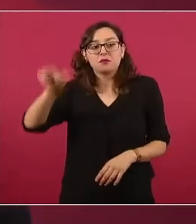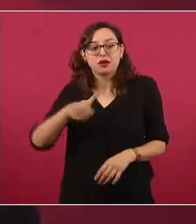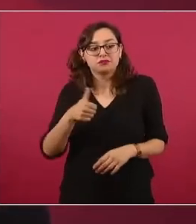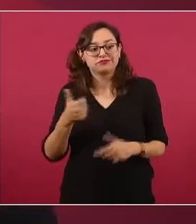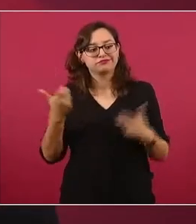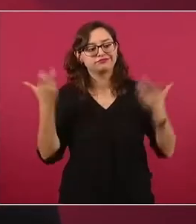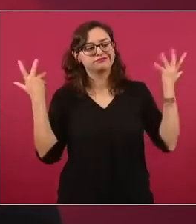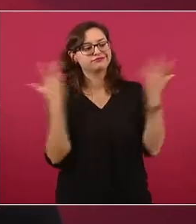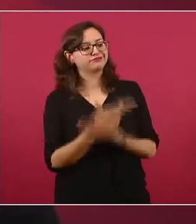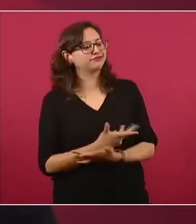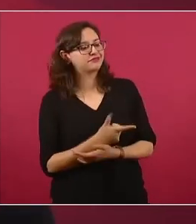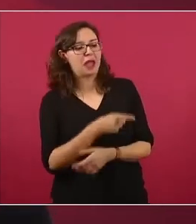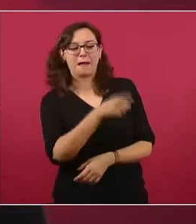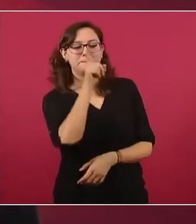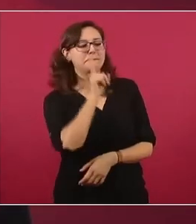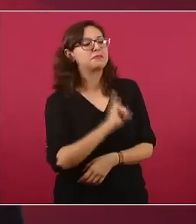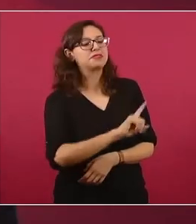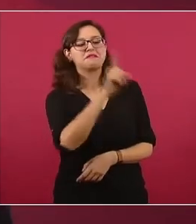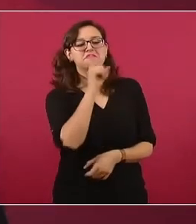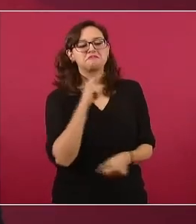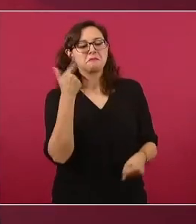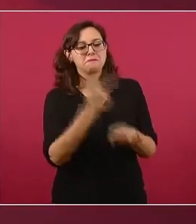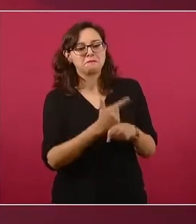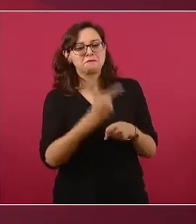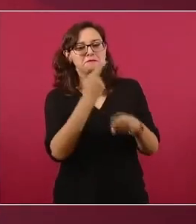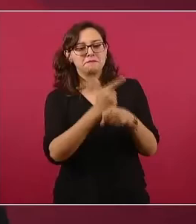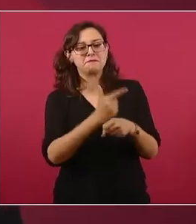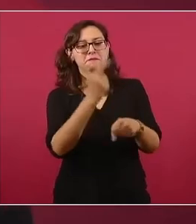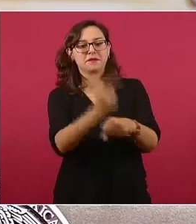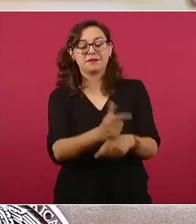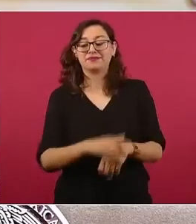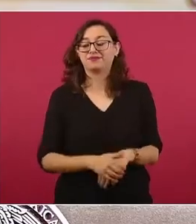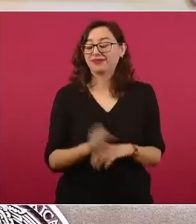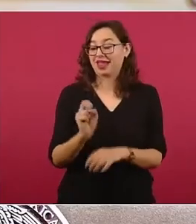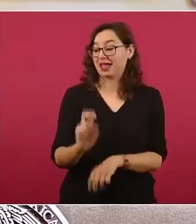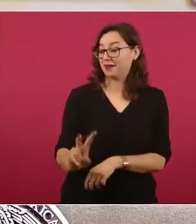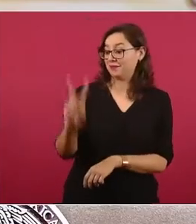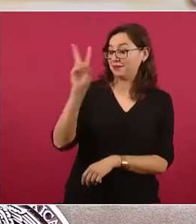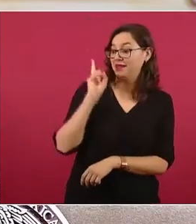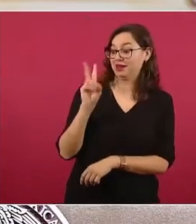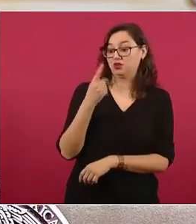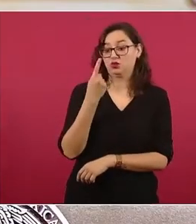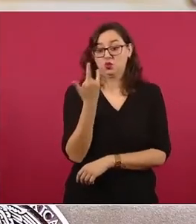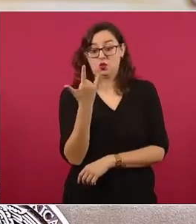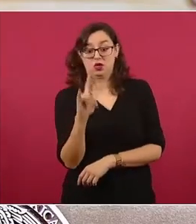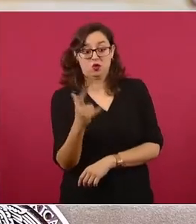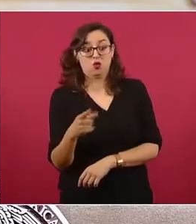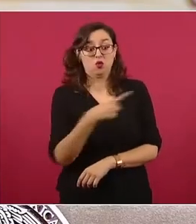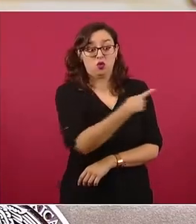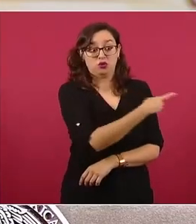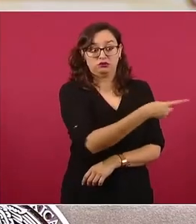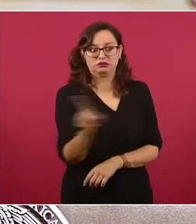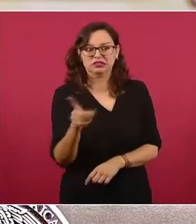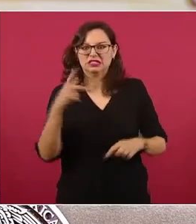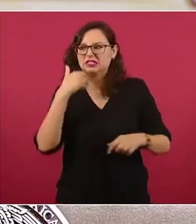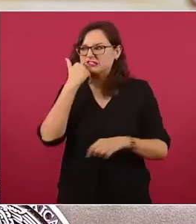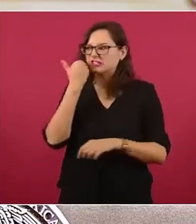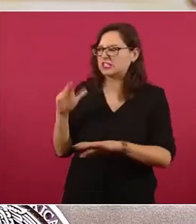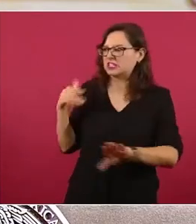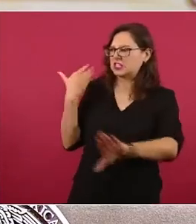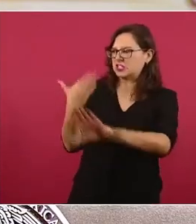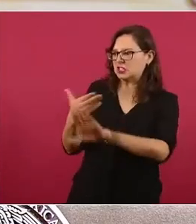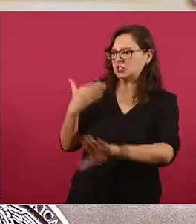El viernes primero de julio vimos cómo intentaron manchar el inicio de la primera etapa de la refinería. Personajes de la